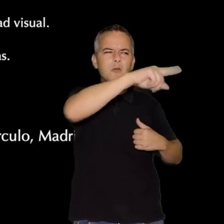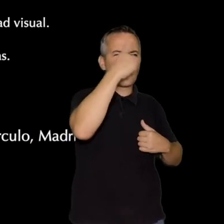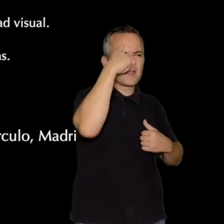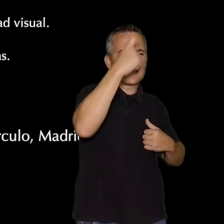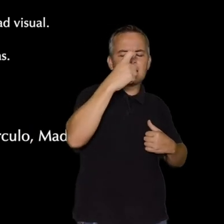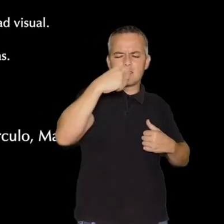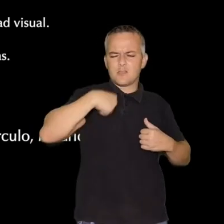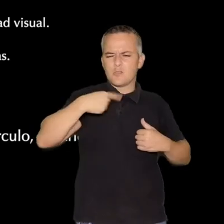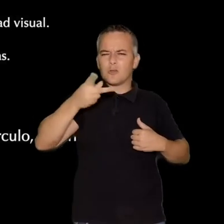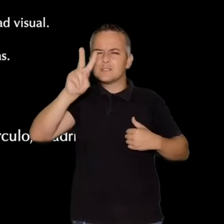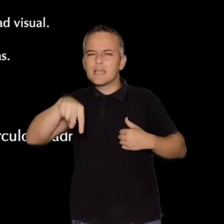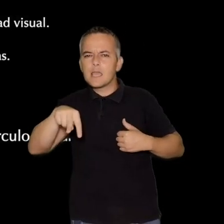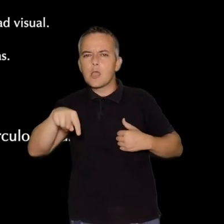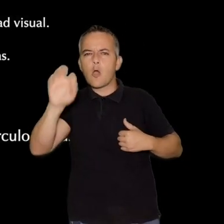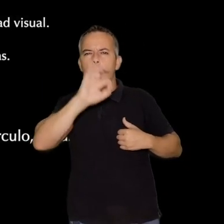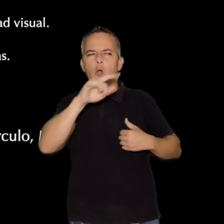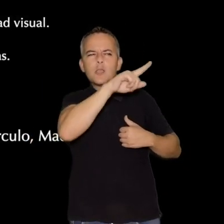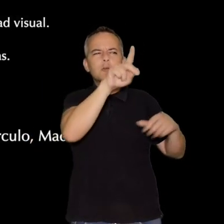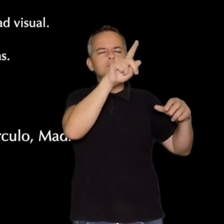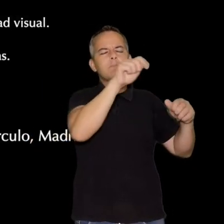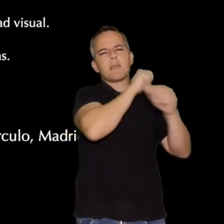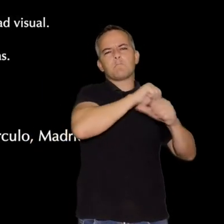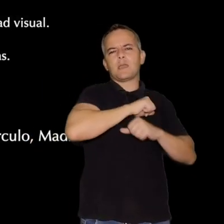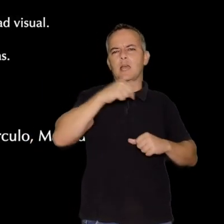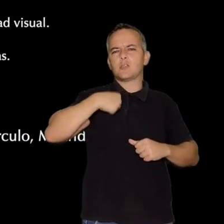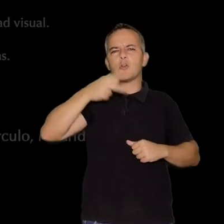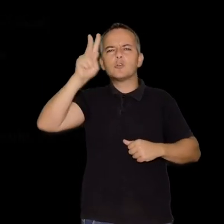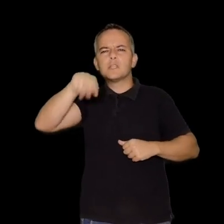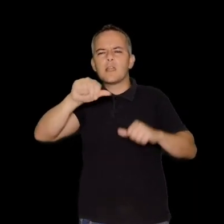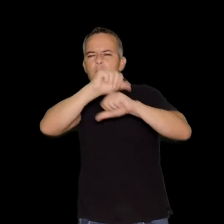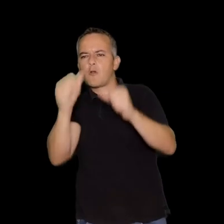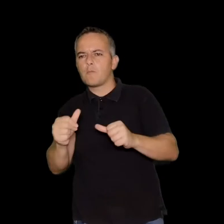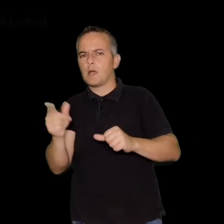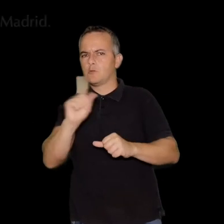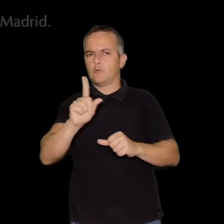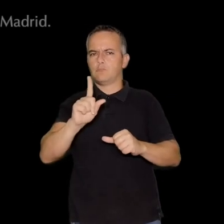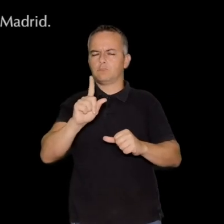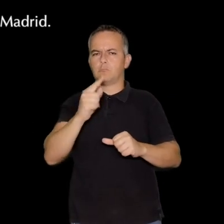y no con quien creen que somos o quien creen que debemos ser.